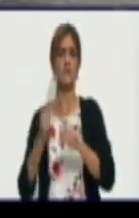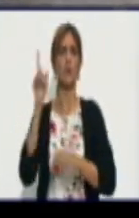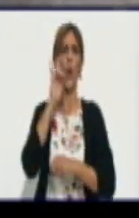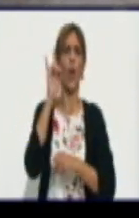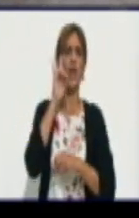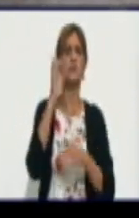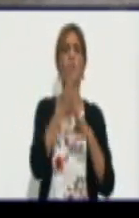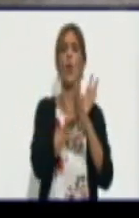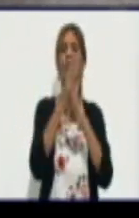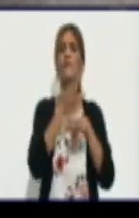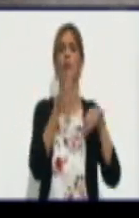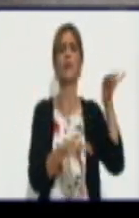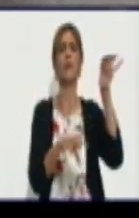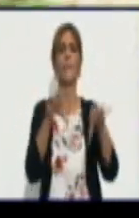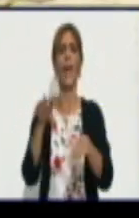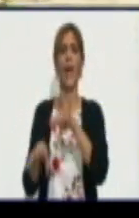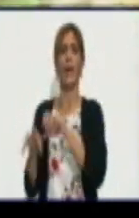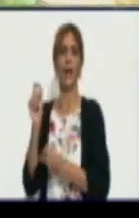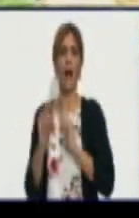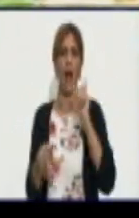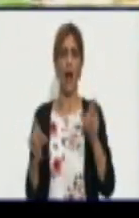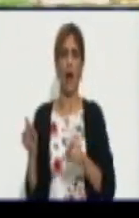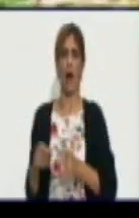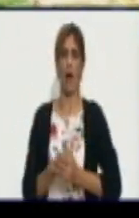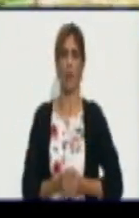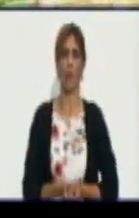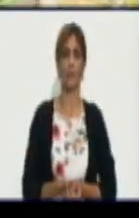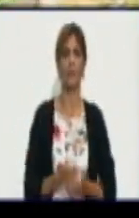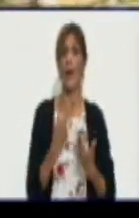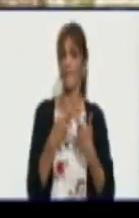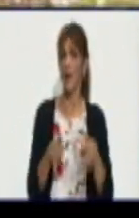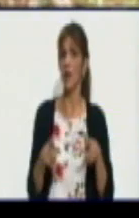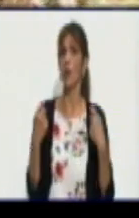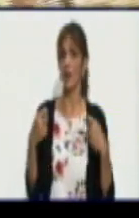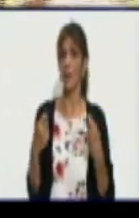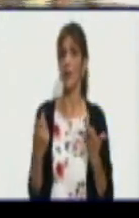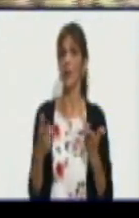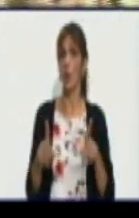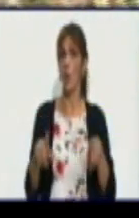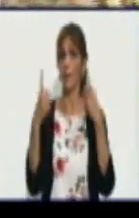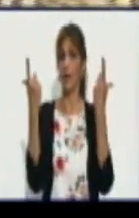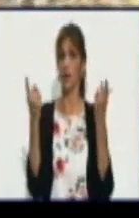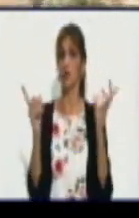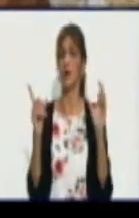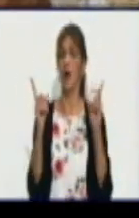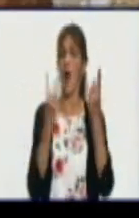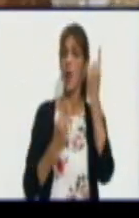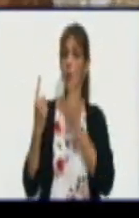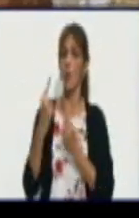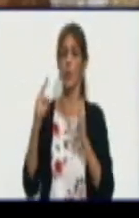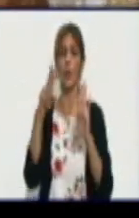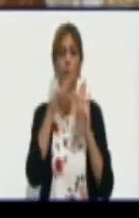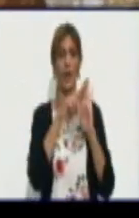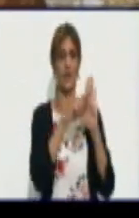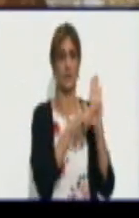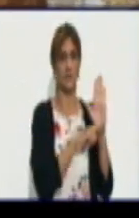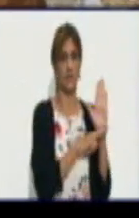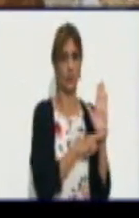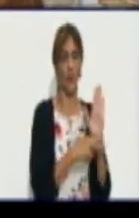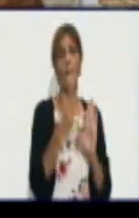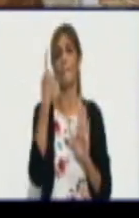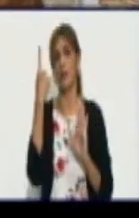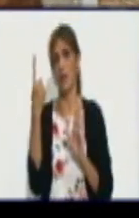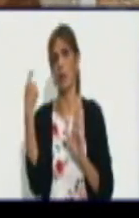diferentes mercados que estén aprobados. Ah, tiene que cumplir un grupo de requisitos. Primero, poseer